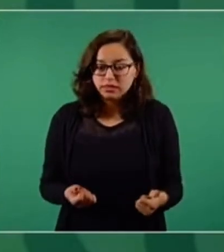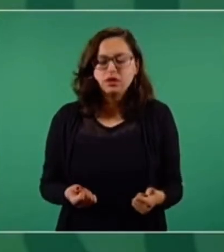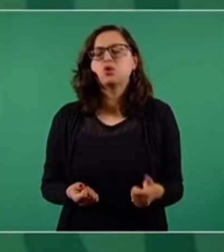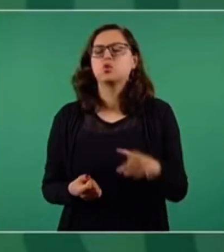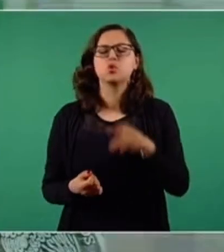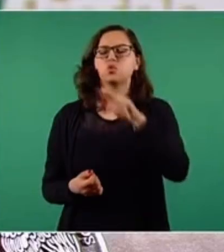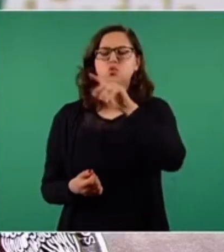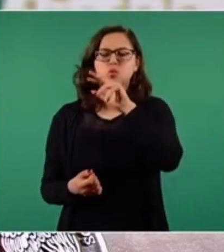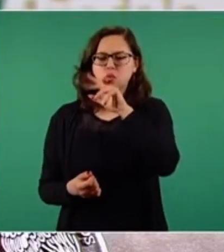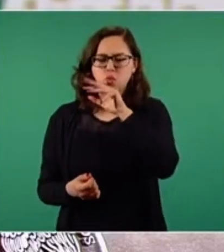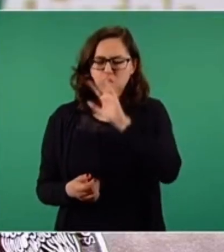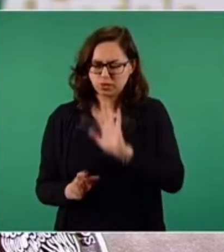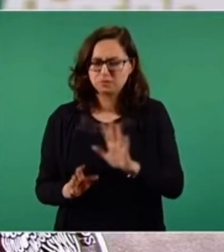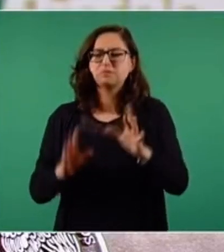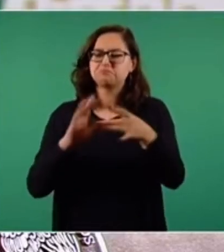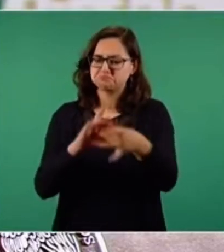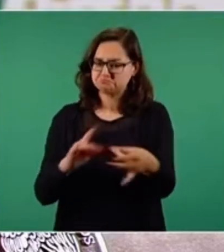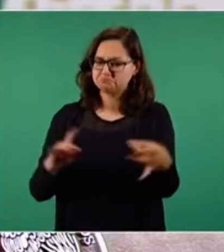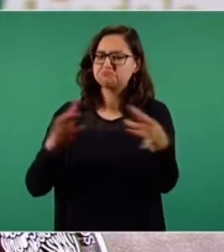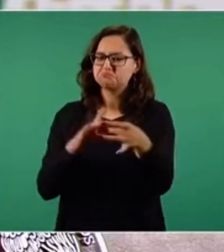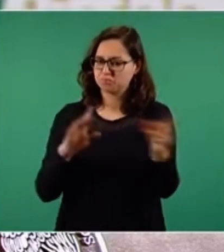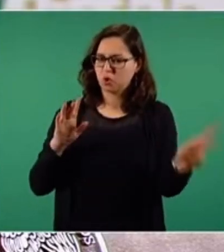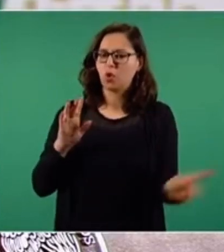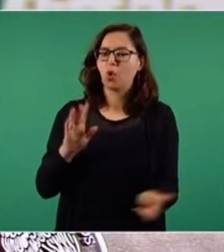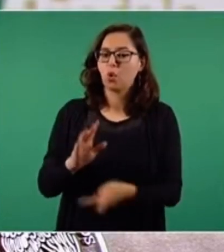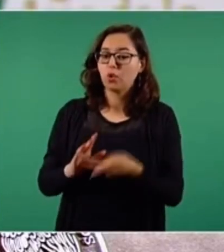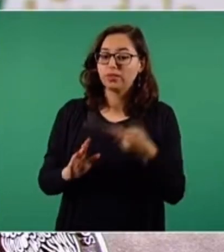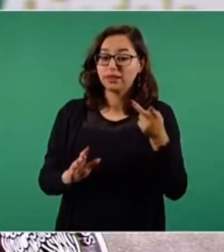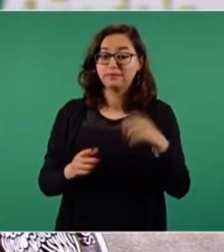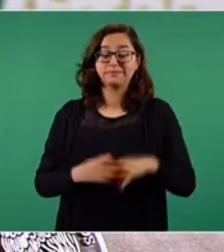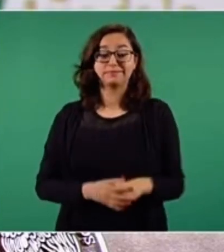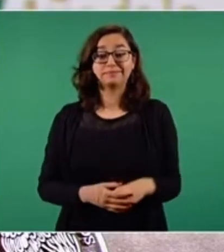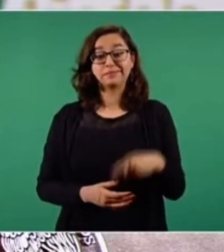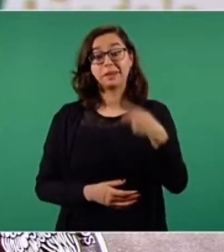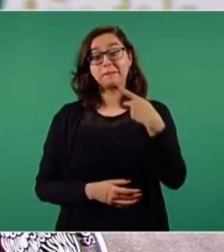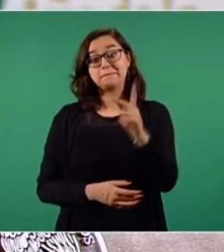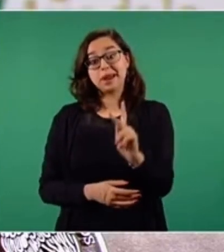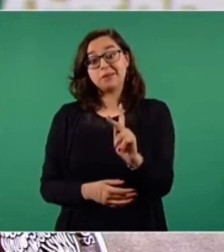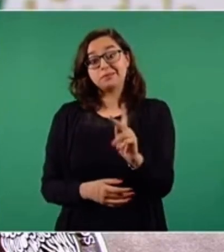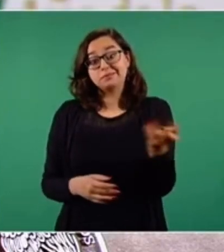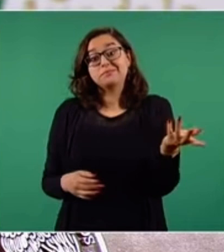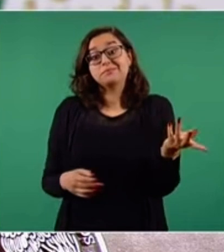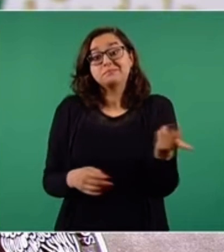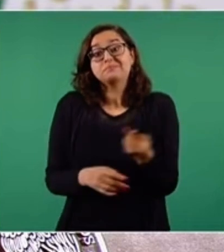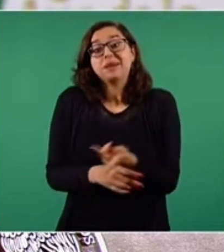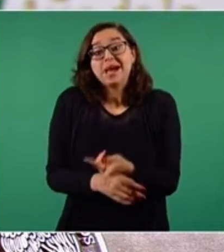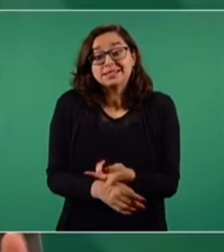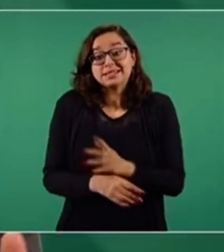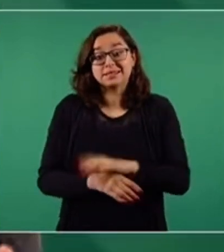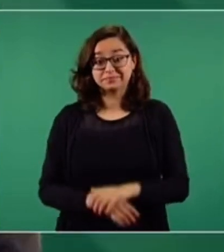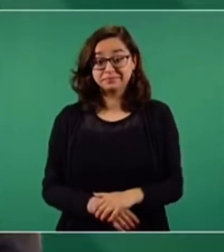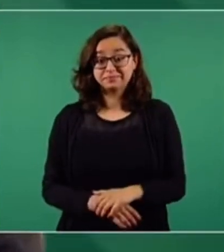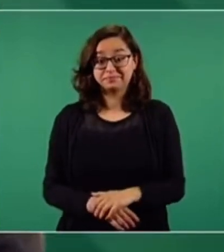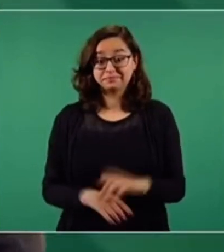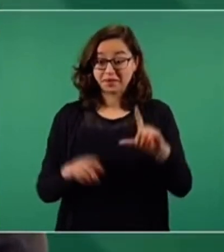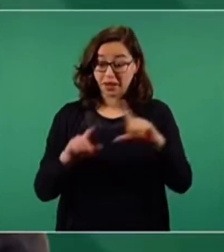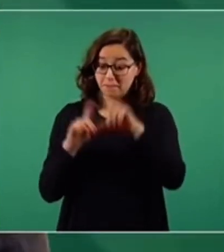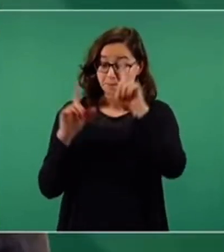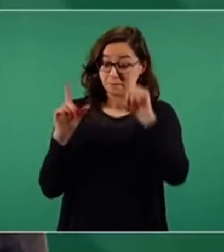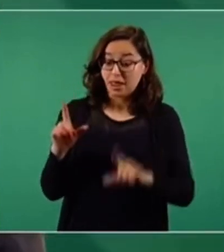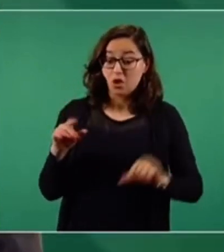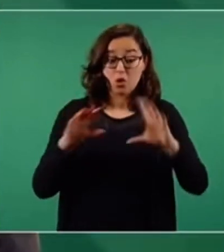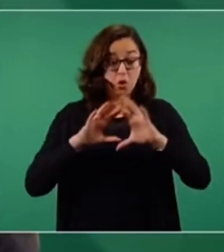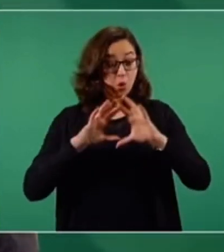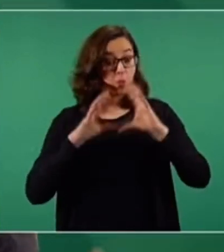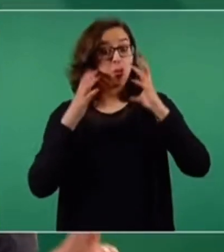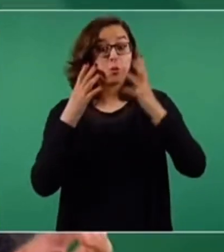Hay una limitante importante, la única vacuna que en México y en el mundo tiene autorización